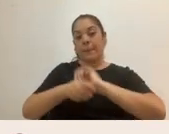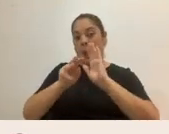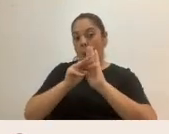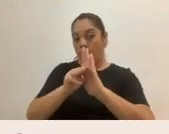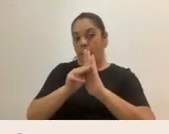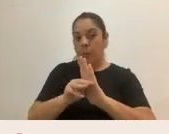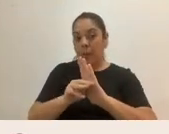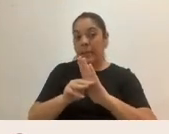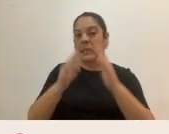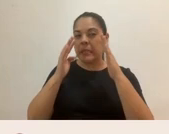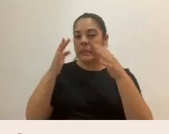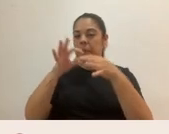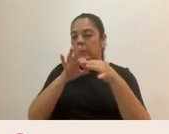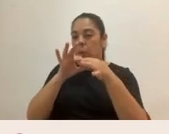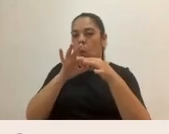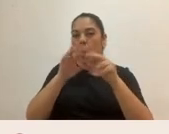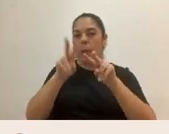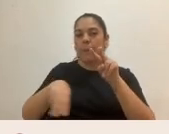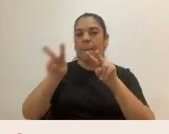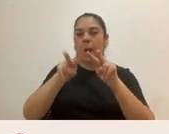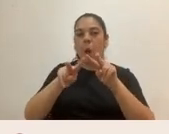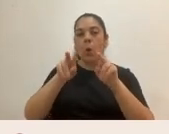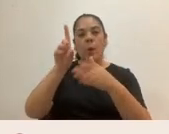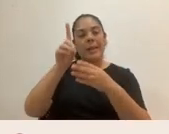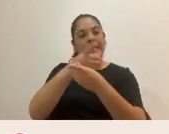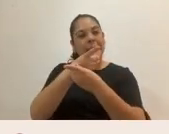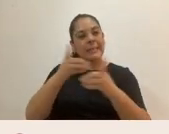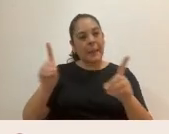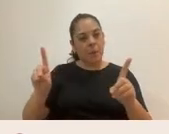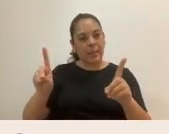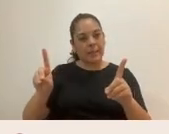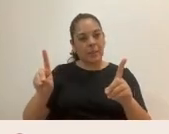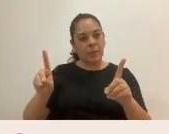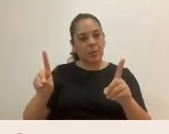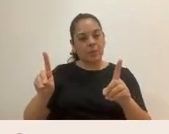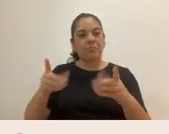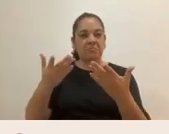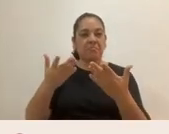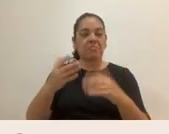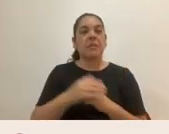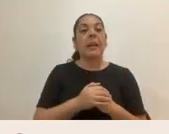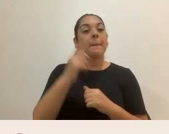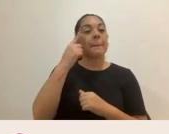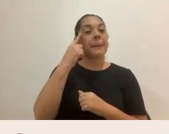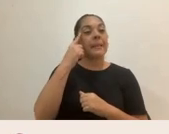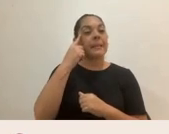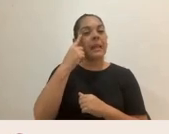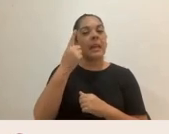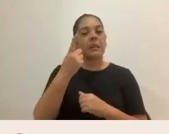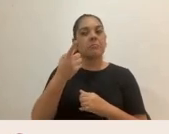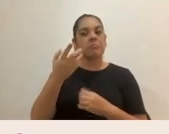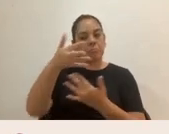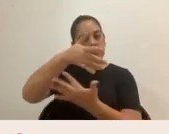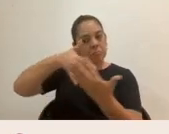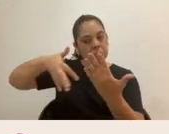democráticos. Y bueno, ¿cuáles son estos valores democráticos? Precisamente pensar que nos relacionamos entre personas